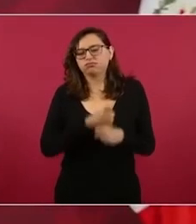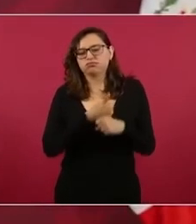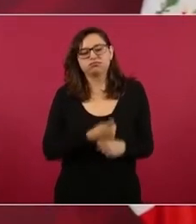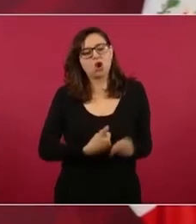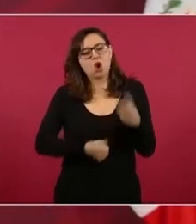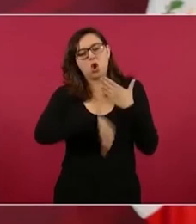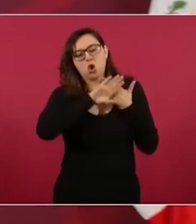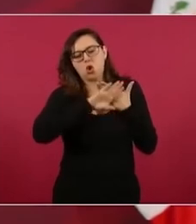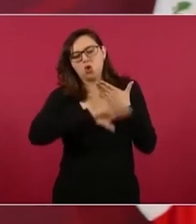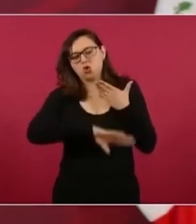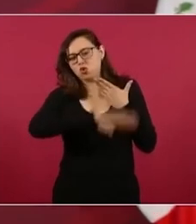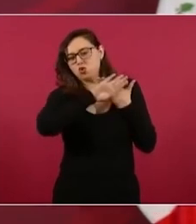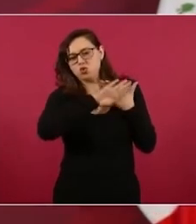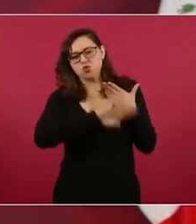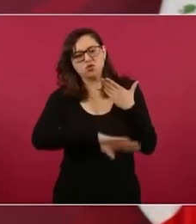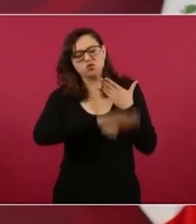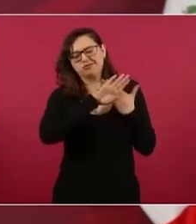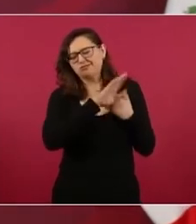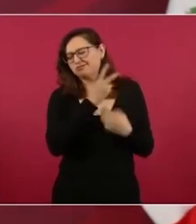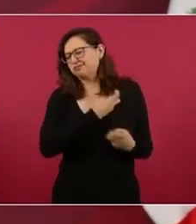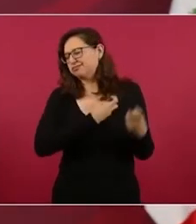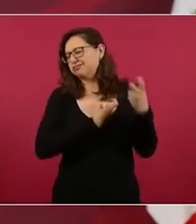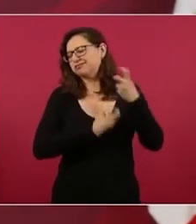es el que les habla